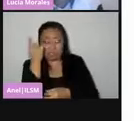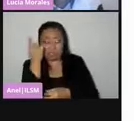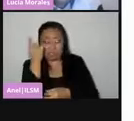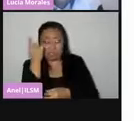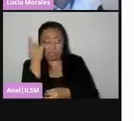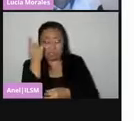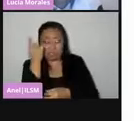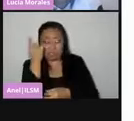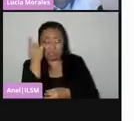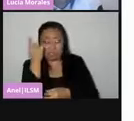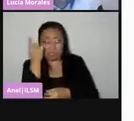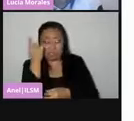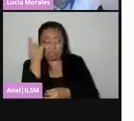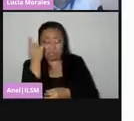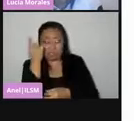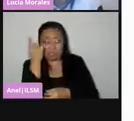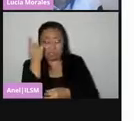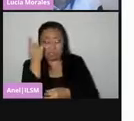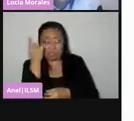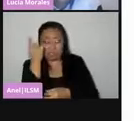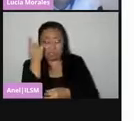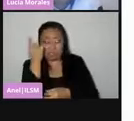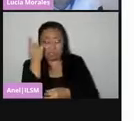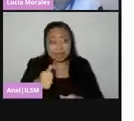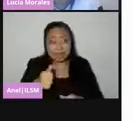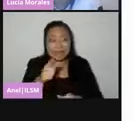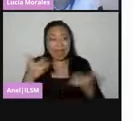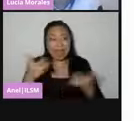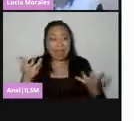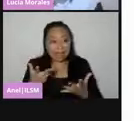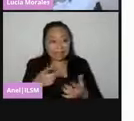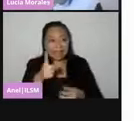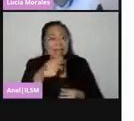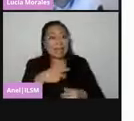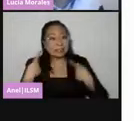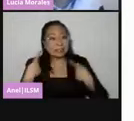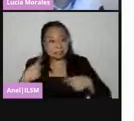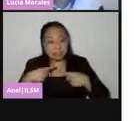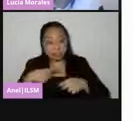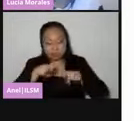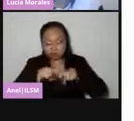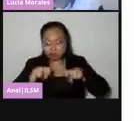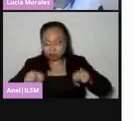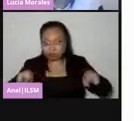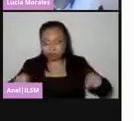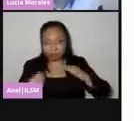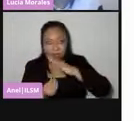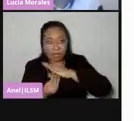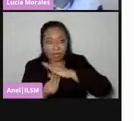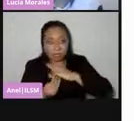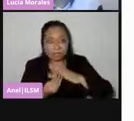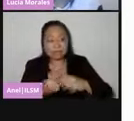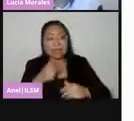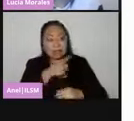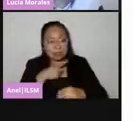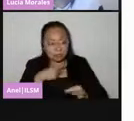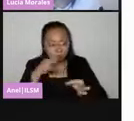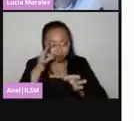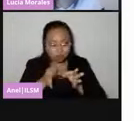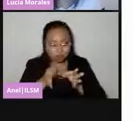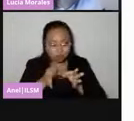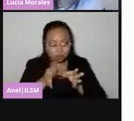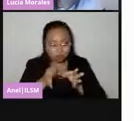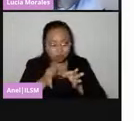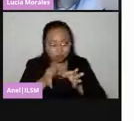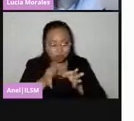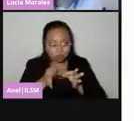las actividades que desarrollan las y los funcionarios de casilla en la jornada electoral. Por ello hay un procedimiento que la ley señala para